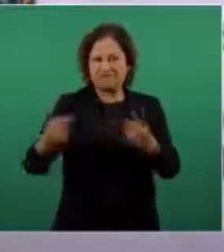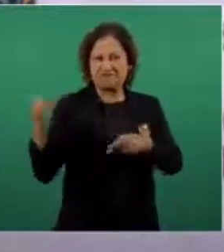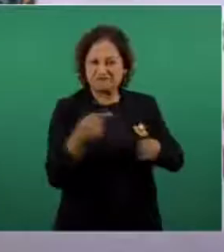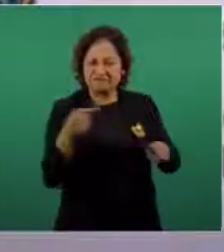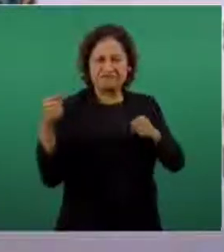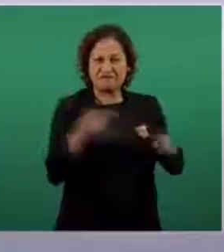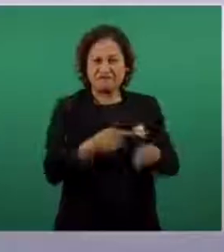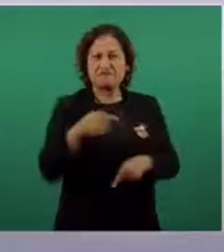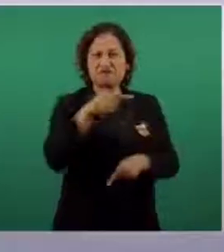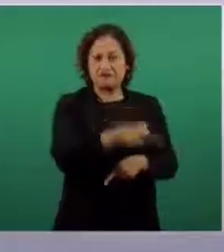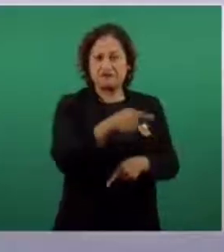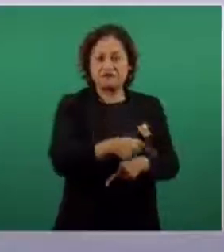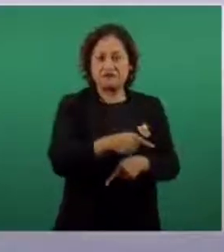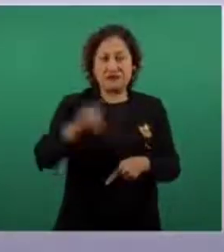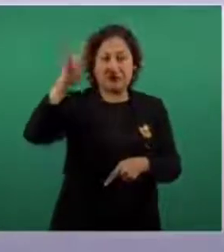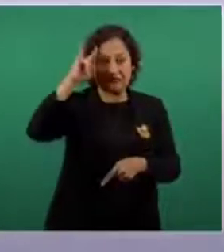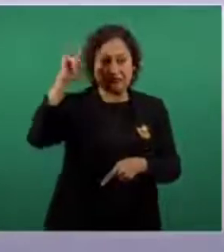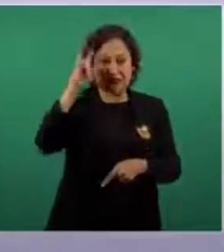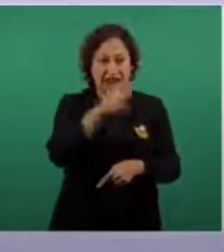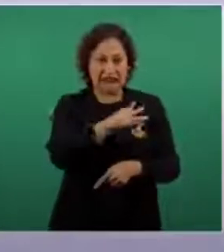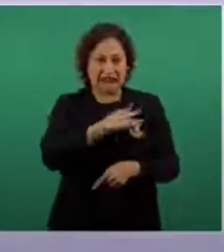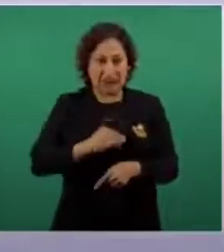primogénito de satanás,